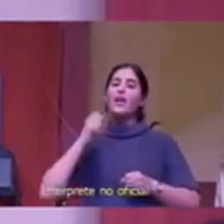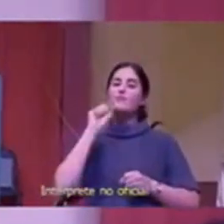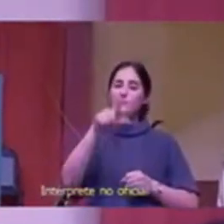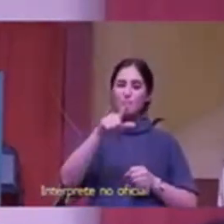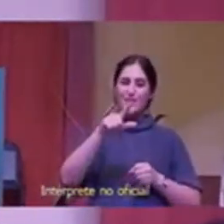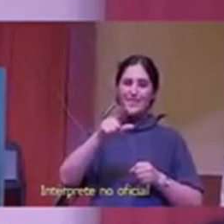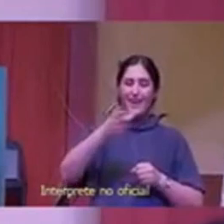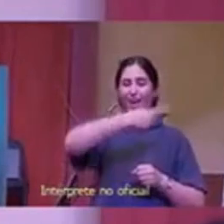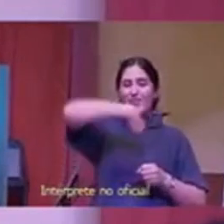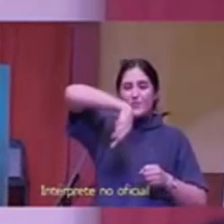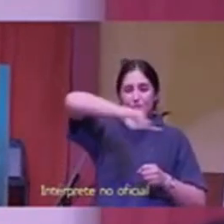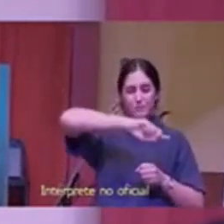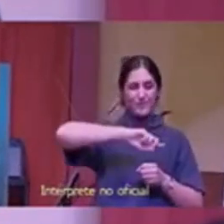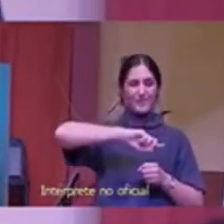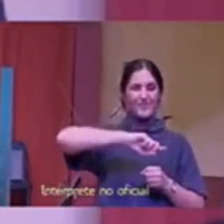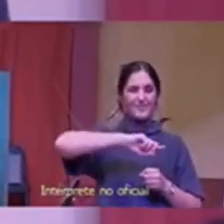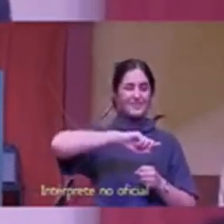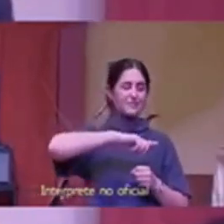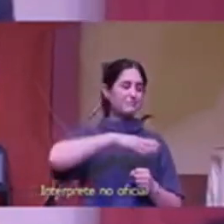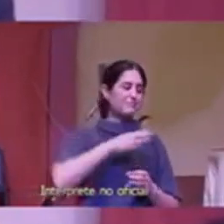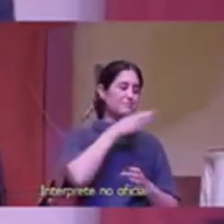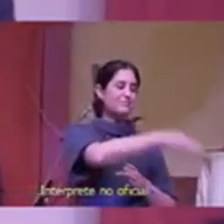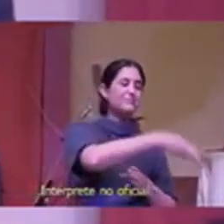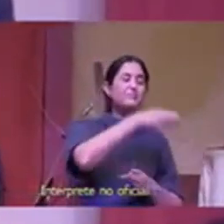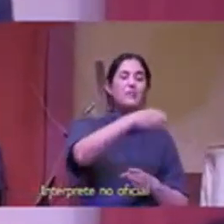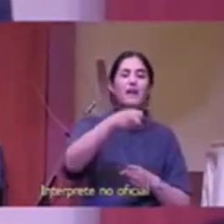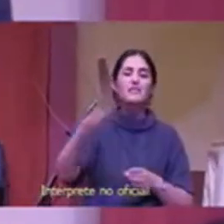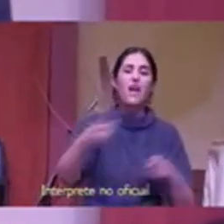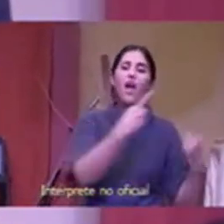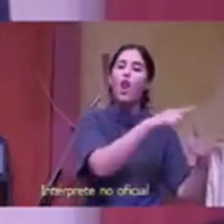una sola vela de vida para quemar